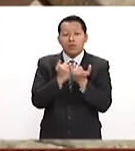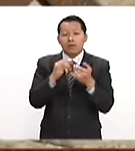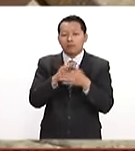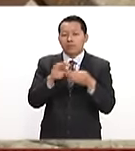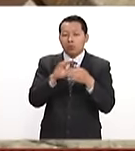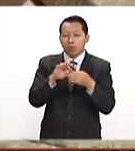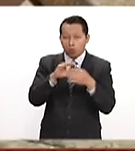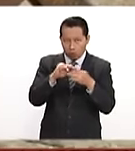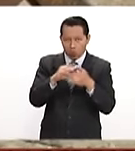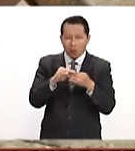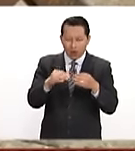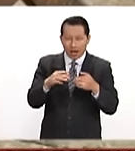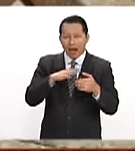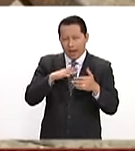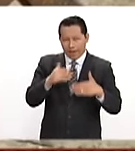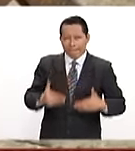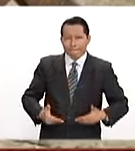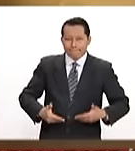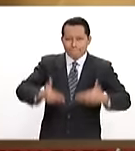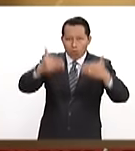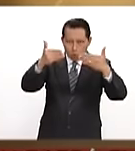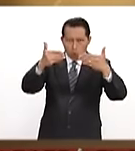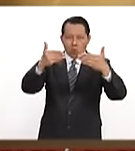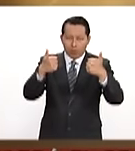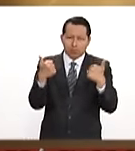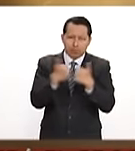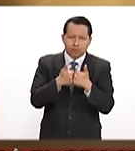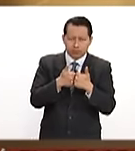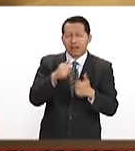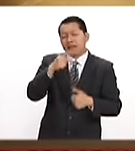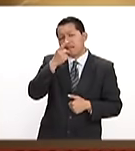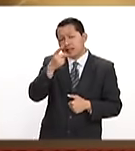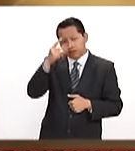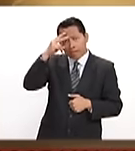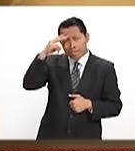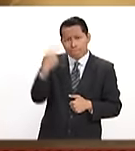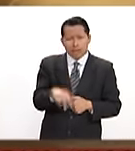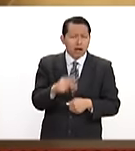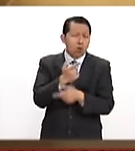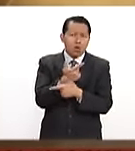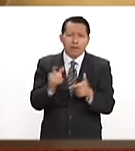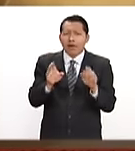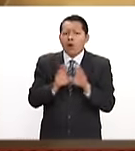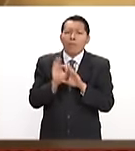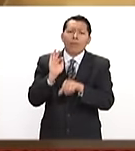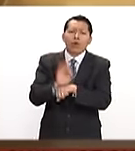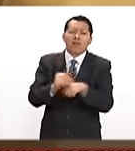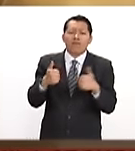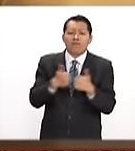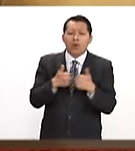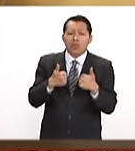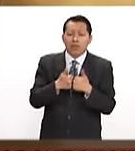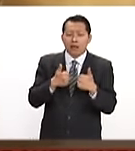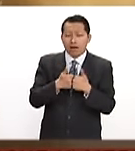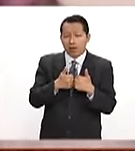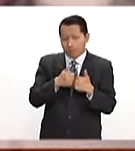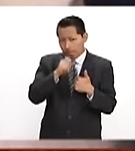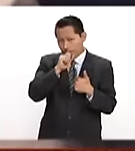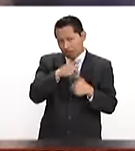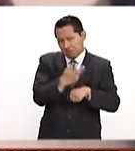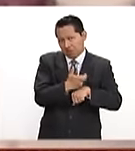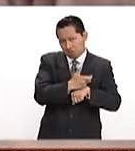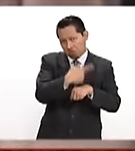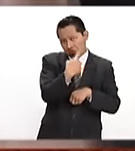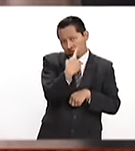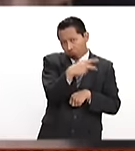del muro Luis Videgaray, dijo que Estados Unidos es libre de decidir como quiera proteger sus fronteras, pero México, por supuesto, no